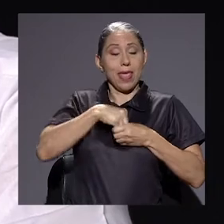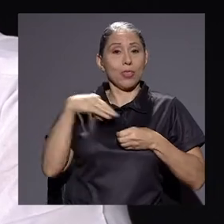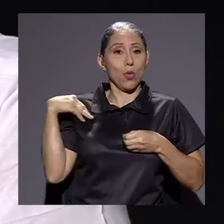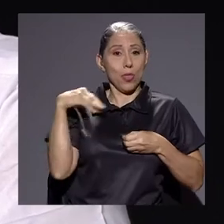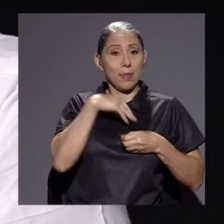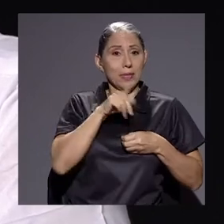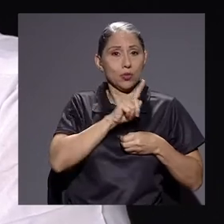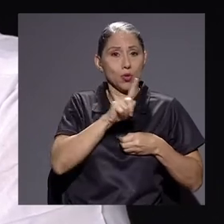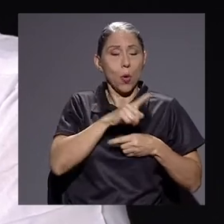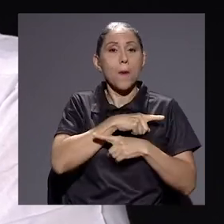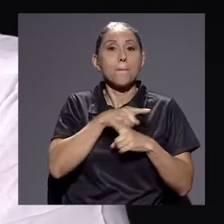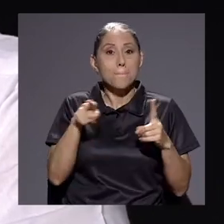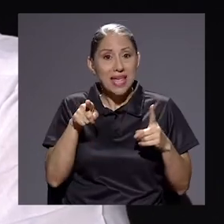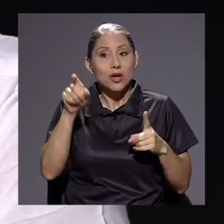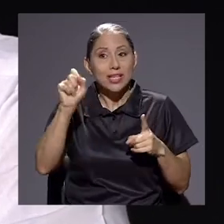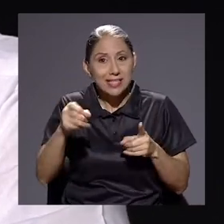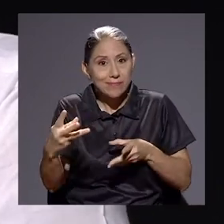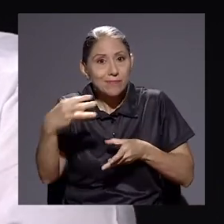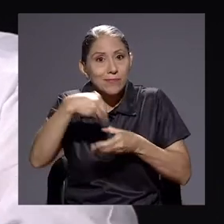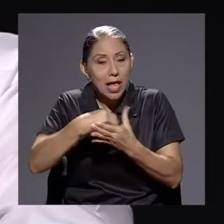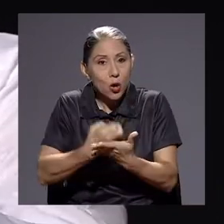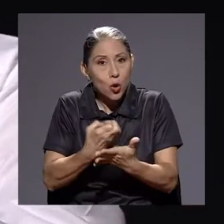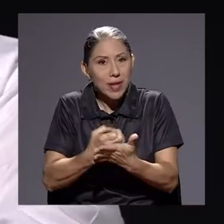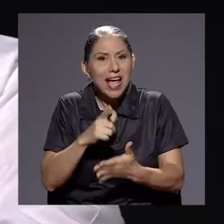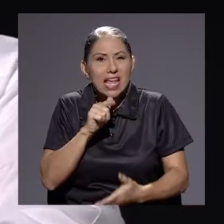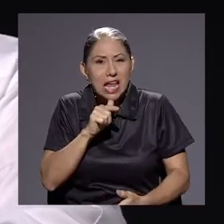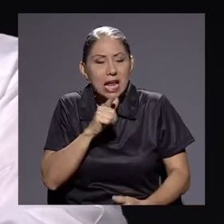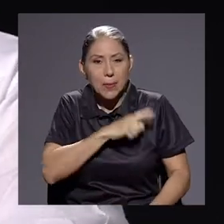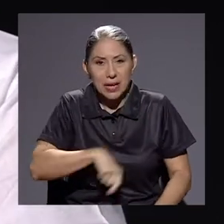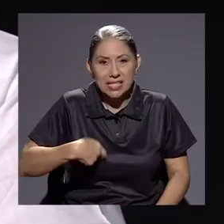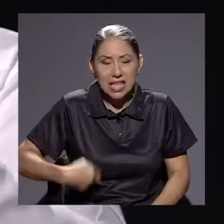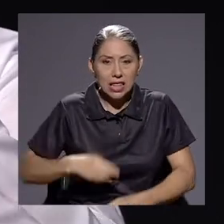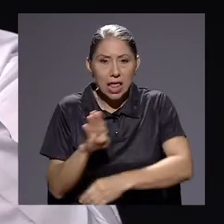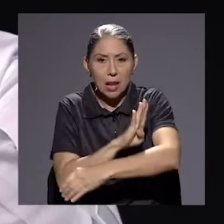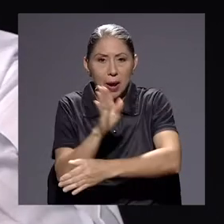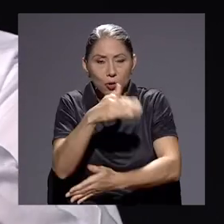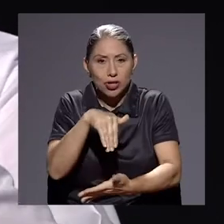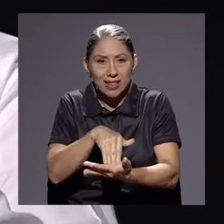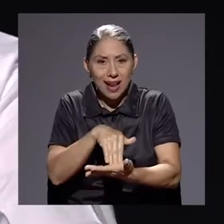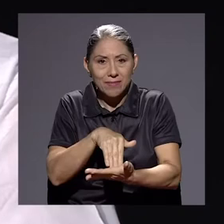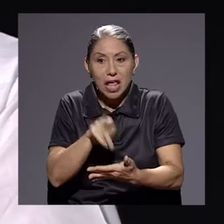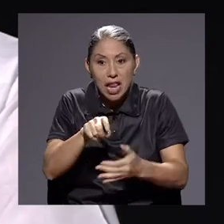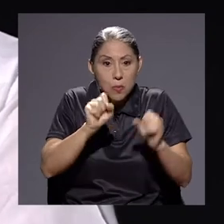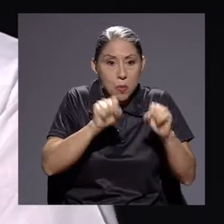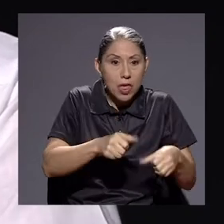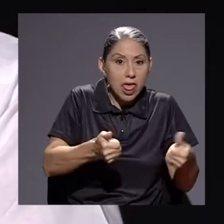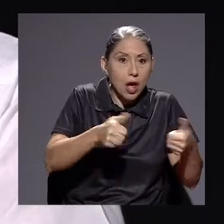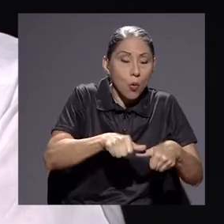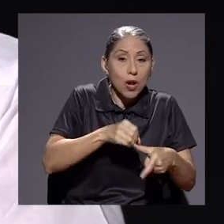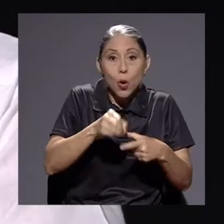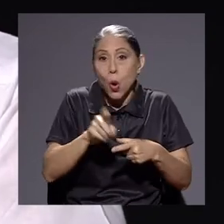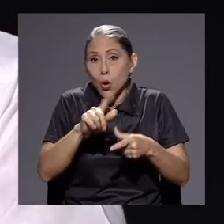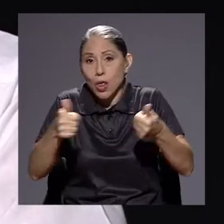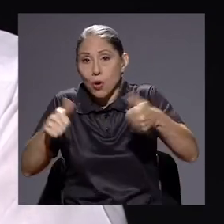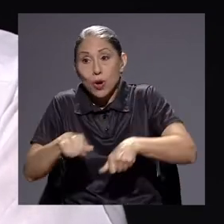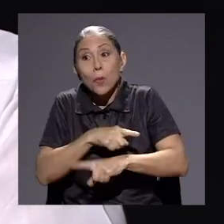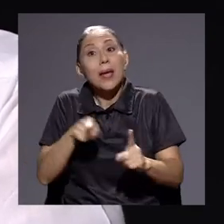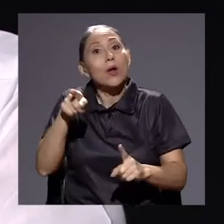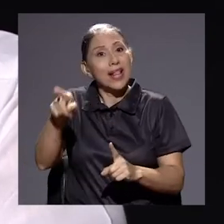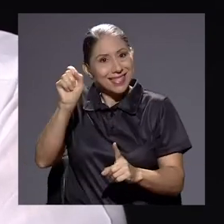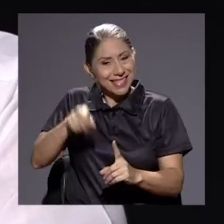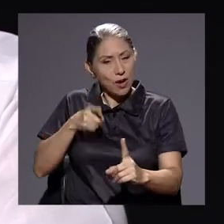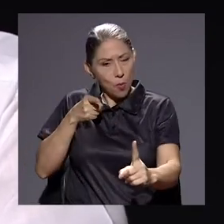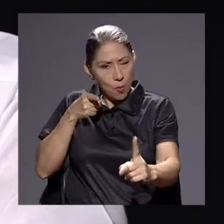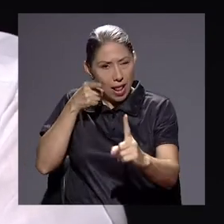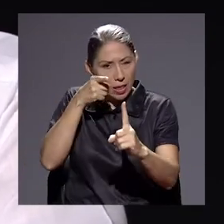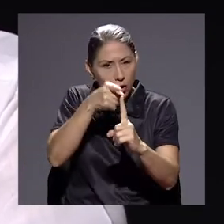de la política económica, es el presidente del Banco Central. Puede estar de acuerdo o no, pero el presidente del Banco Central plantea una ruta. Hay algunas